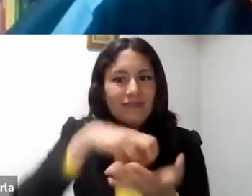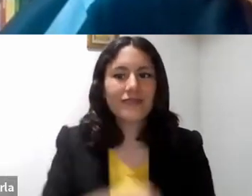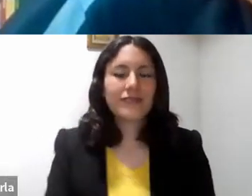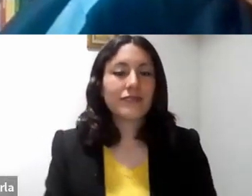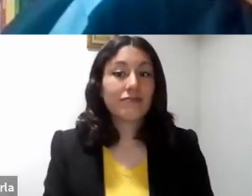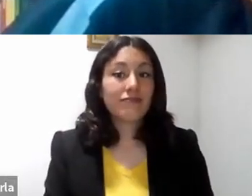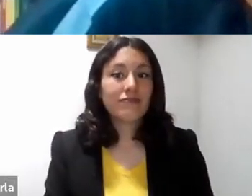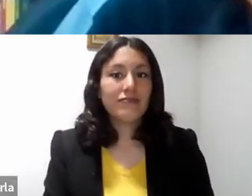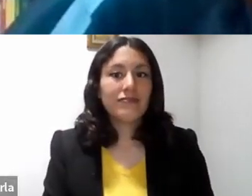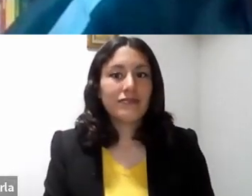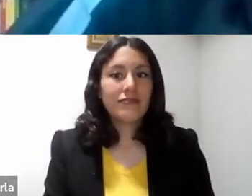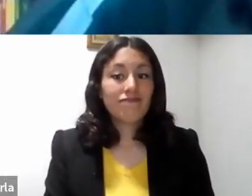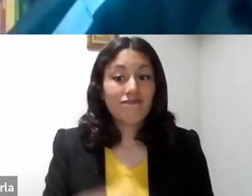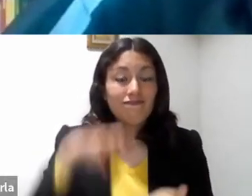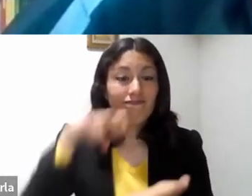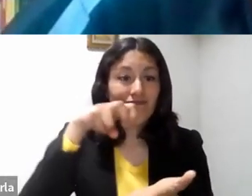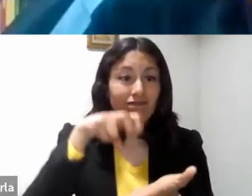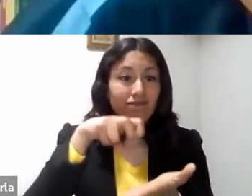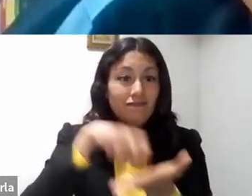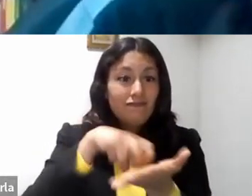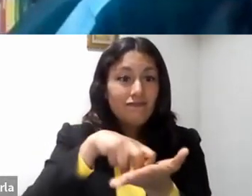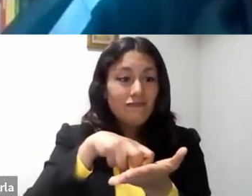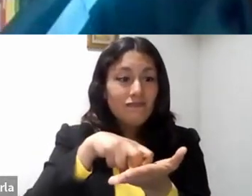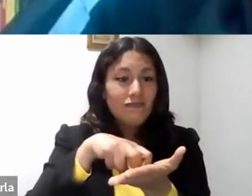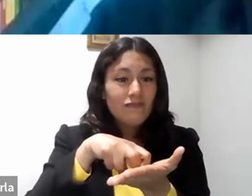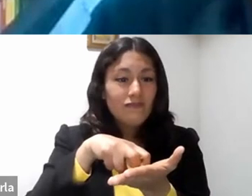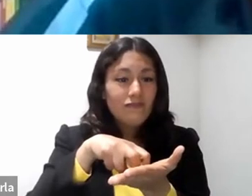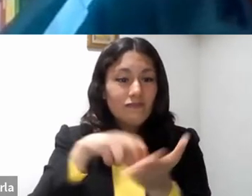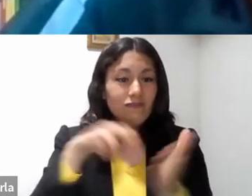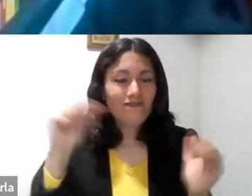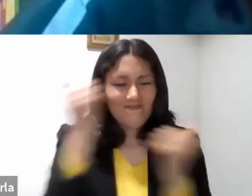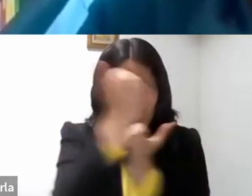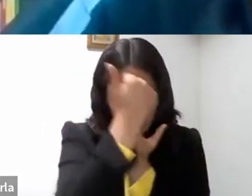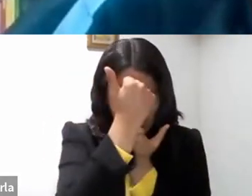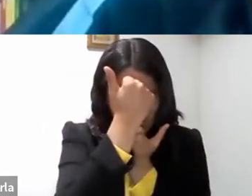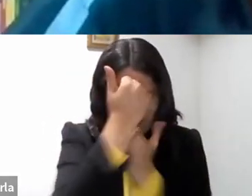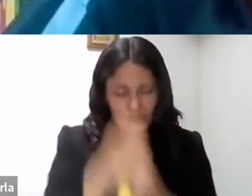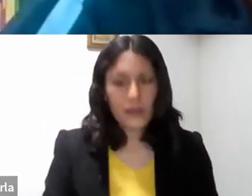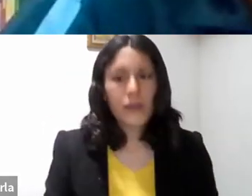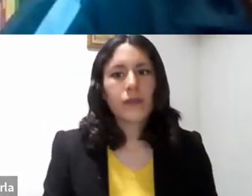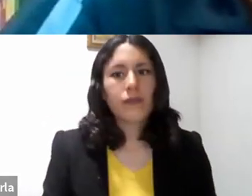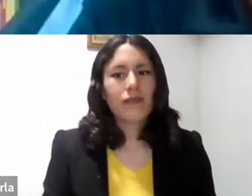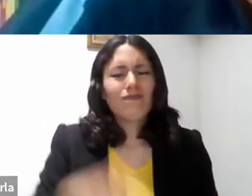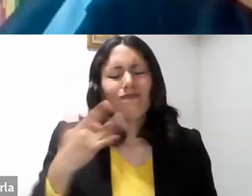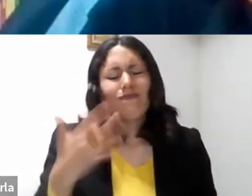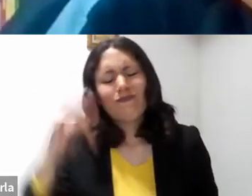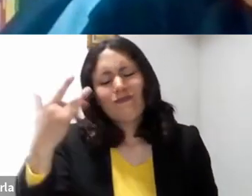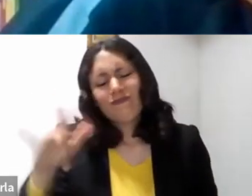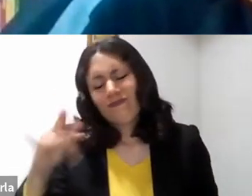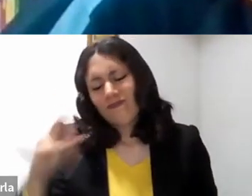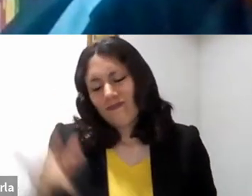arrodillado, una postura, ¿verdad?, de arrepentimiento, de constricción, de dolor de corazón.